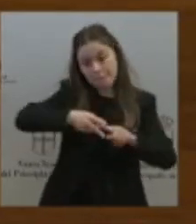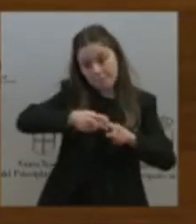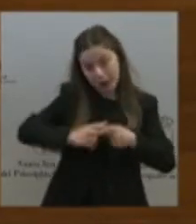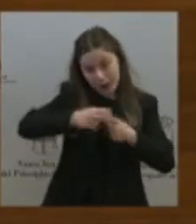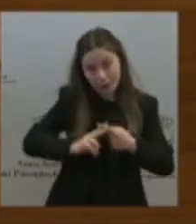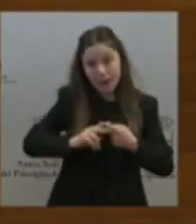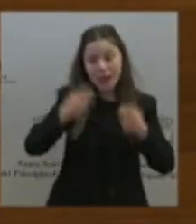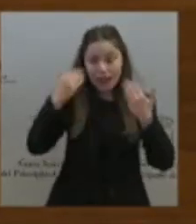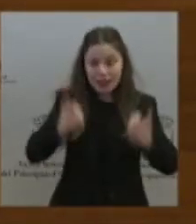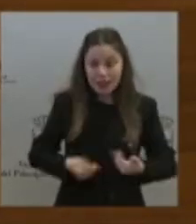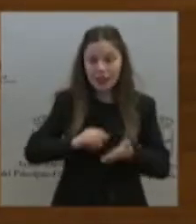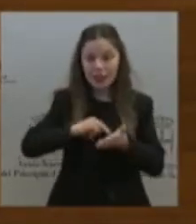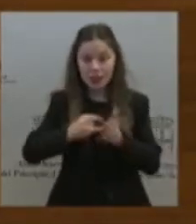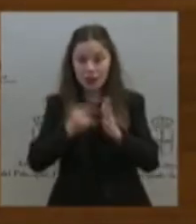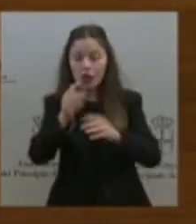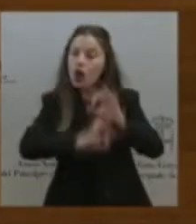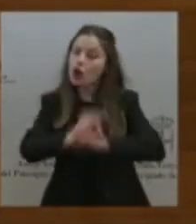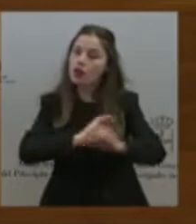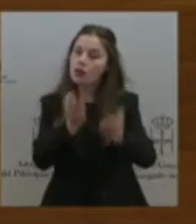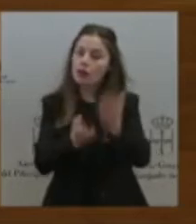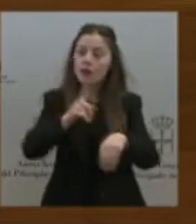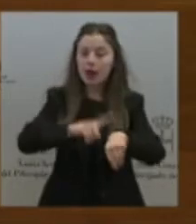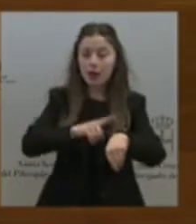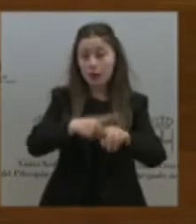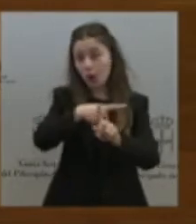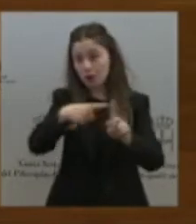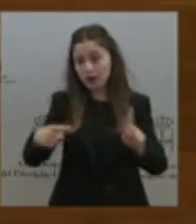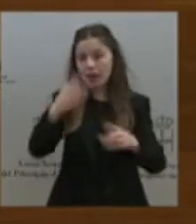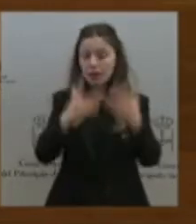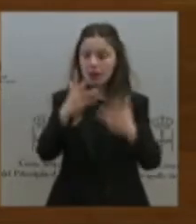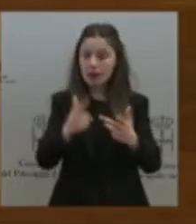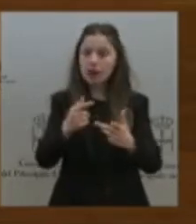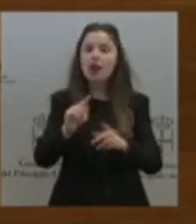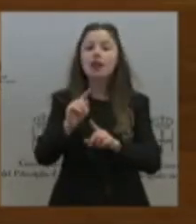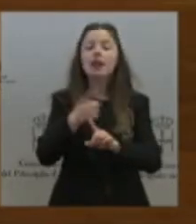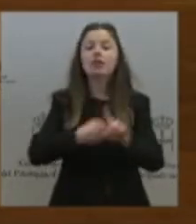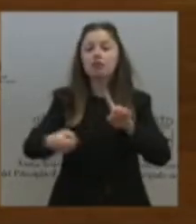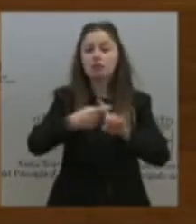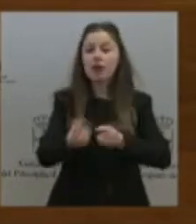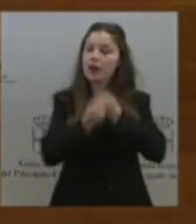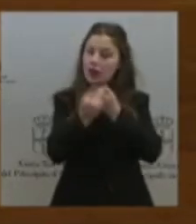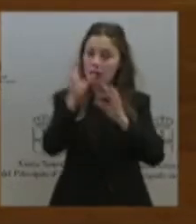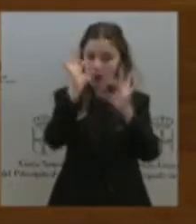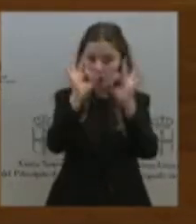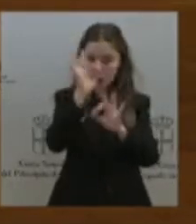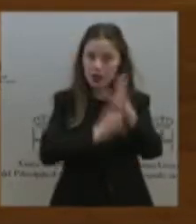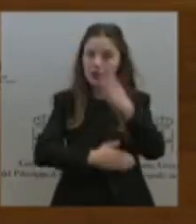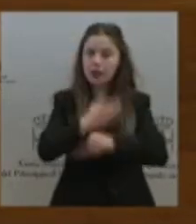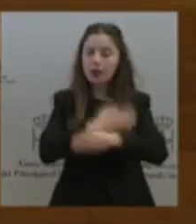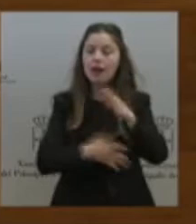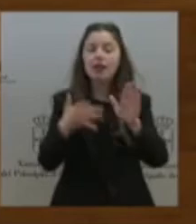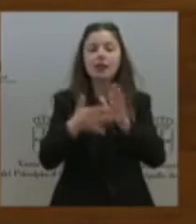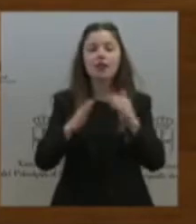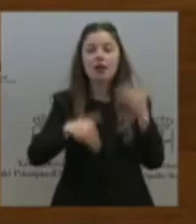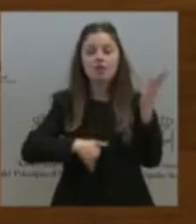tiempo medio que tarda la Administración en emitir resoluciones de declaración del grado de discapacidad no supere el límite de tres meses